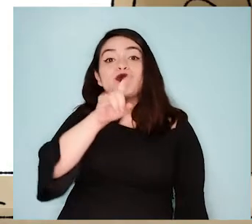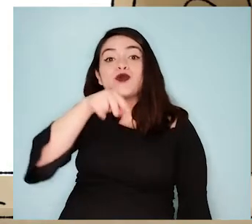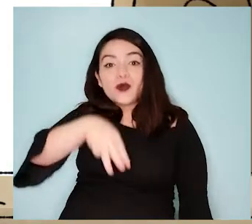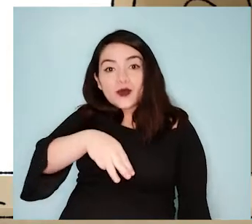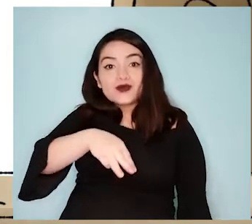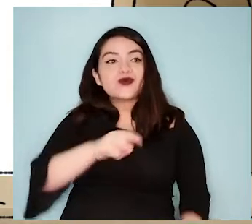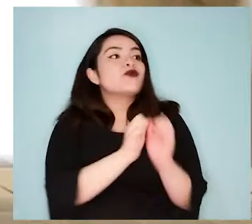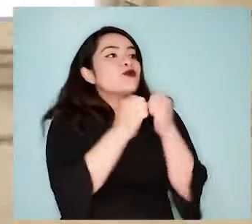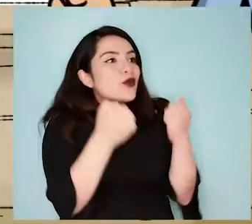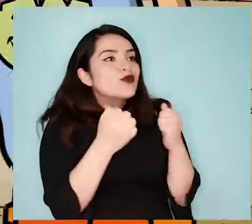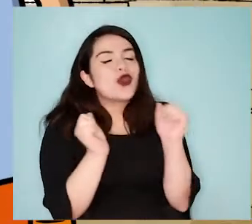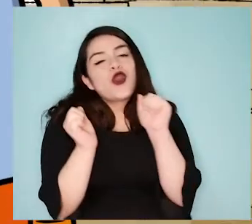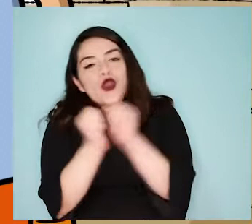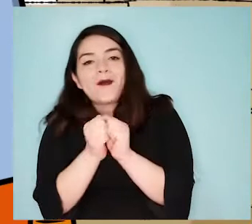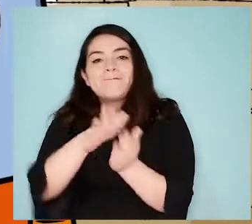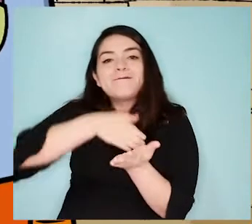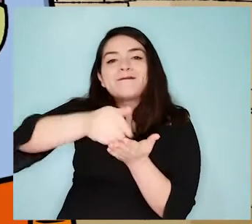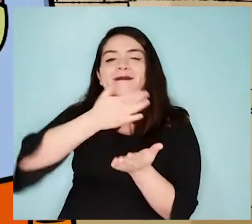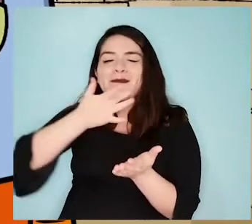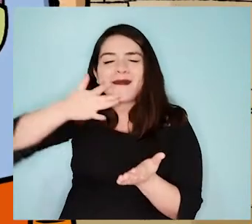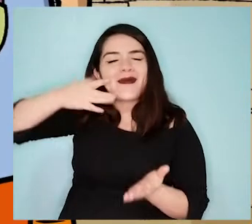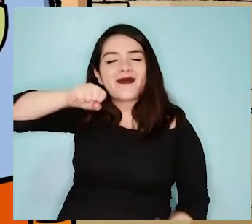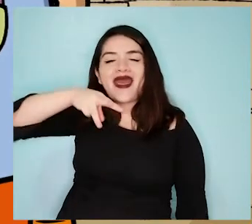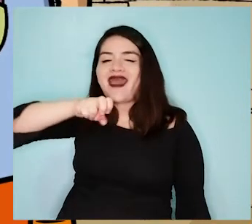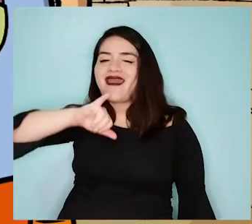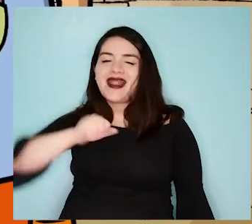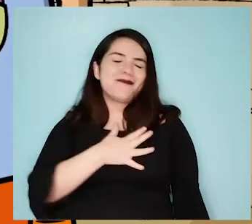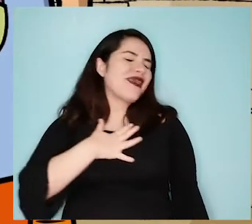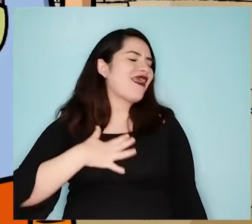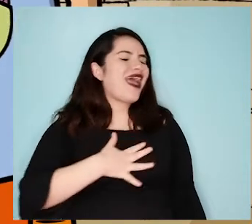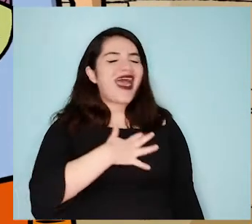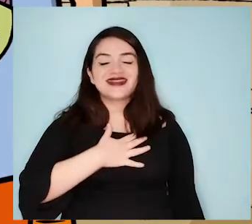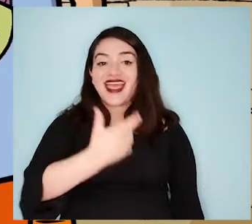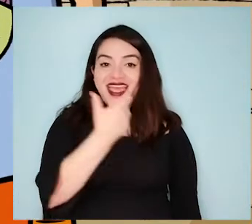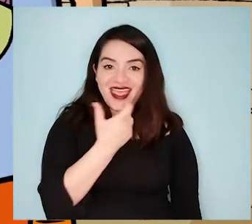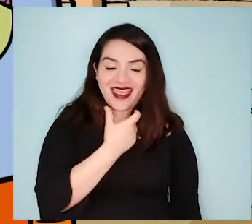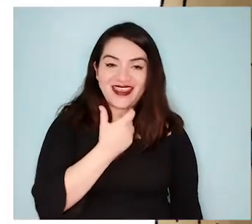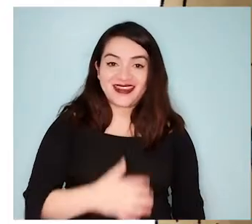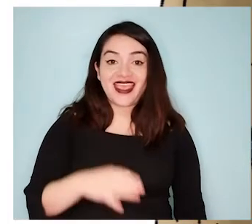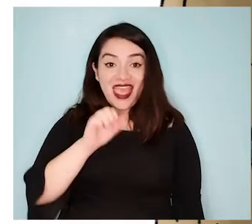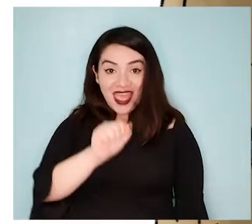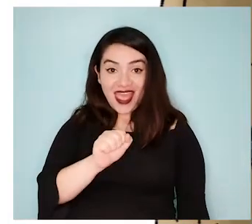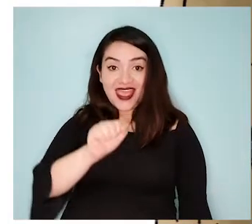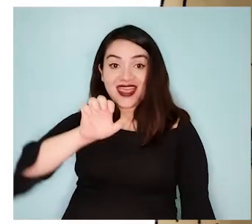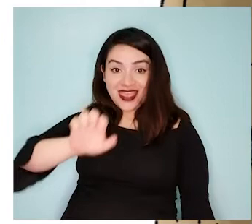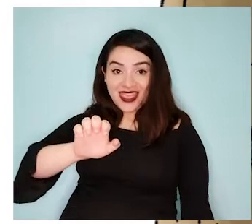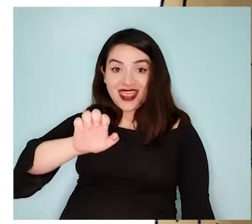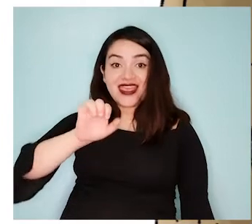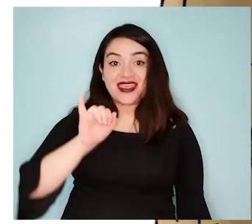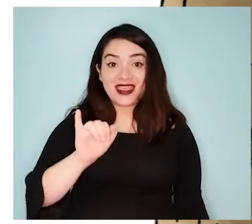con manjar! ¡Sabía! ¡Hos como un cuento! Ya, cuento yo. A, E,